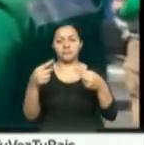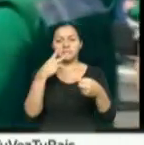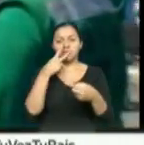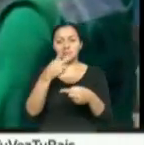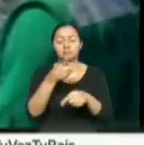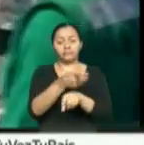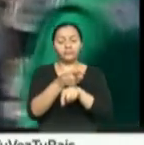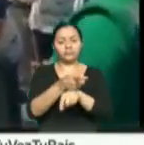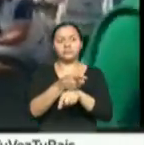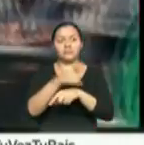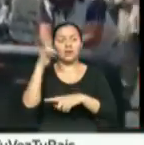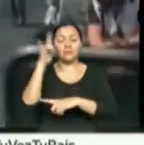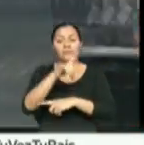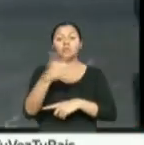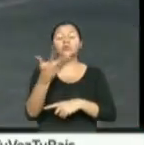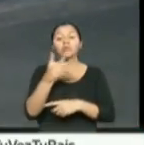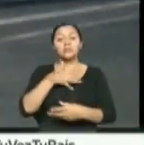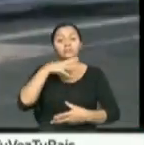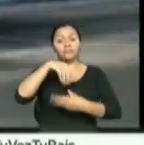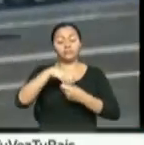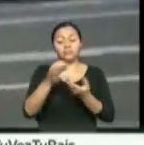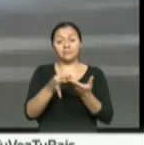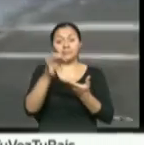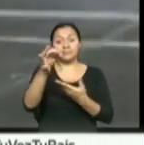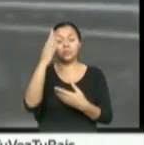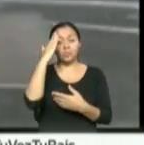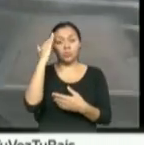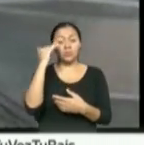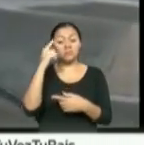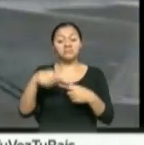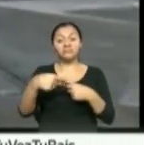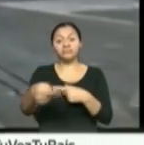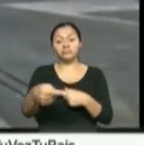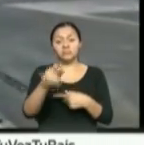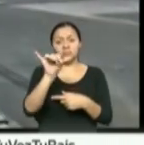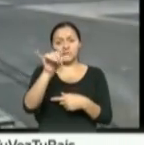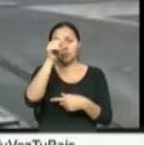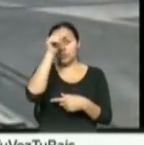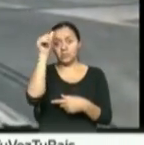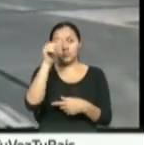portaaviones nuclear cuya llegada a la península coreana está prevista este fin de semana.